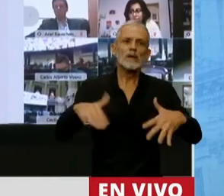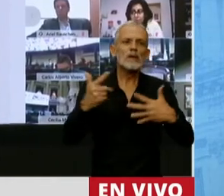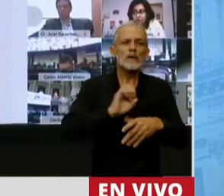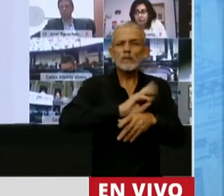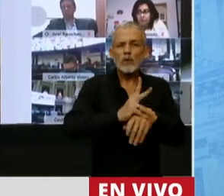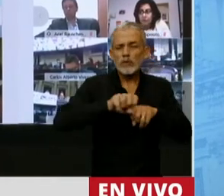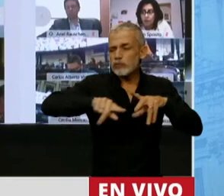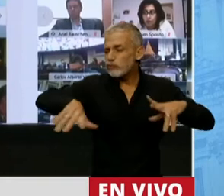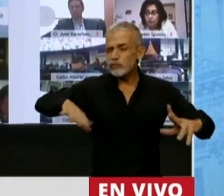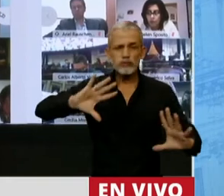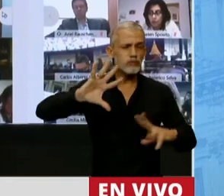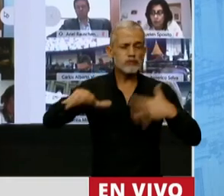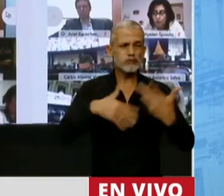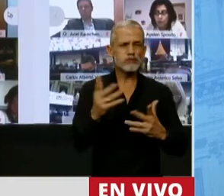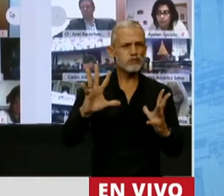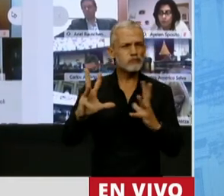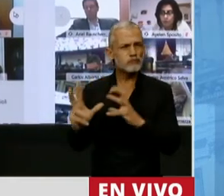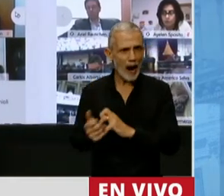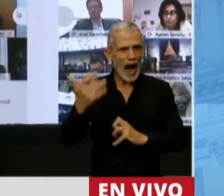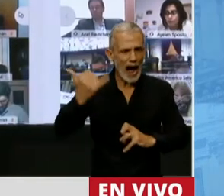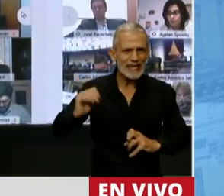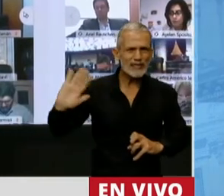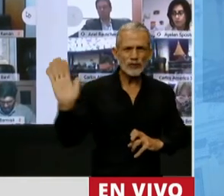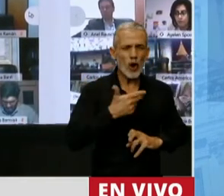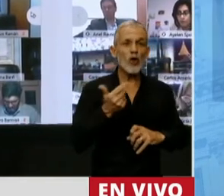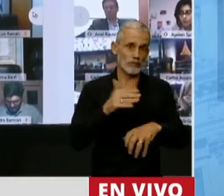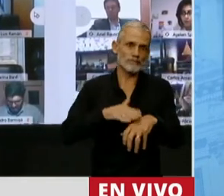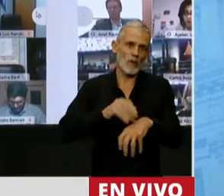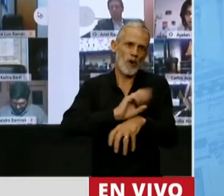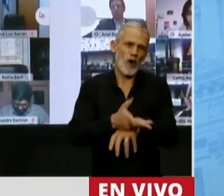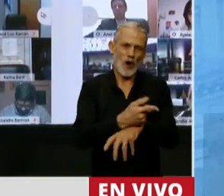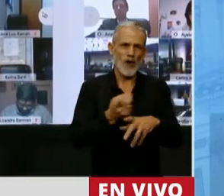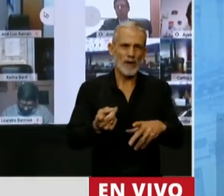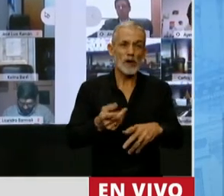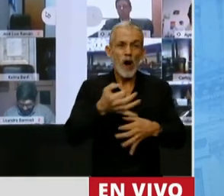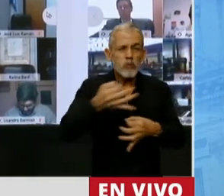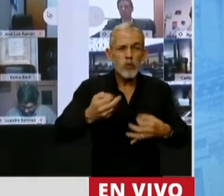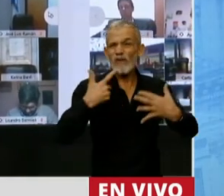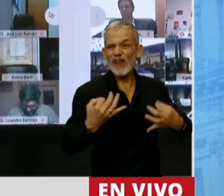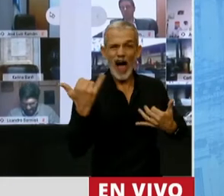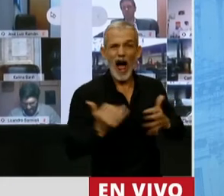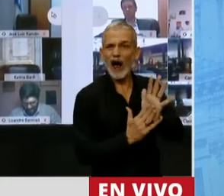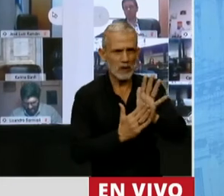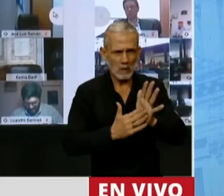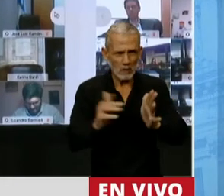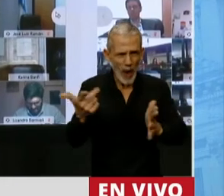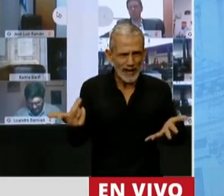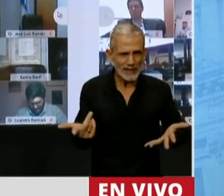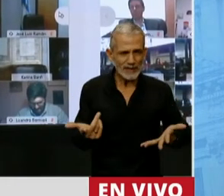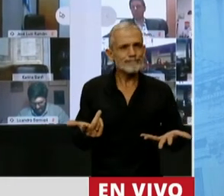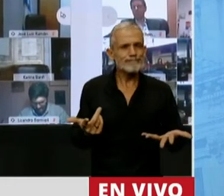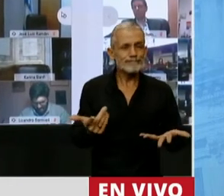complicación, en un mundo que se va desmoronando por esta pandemia. Digo, nosotros veníamos de un país